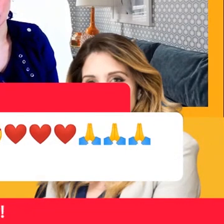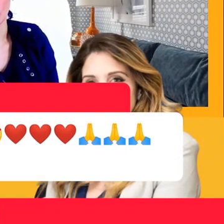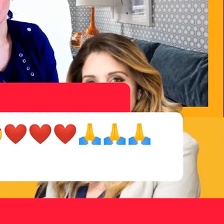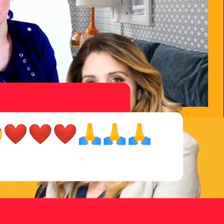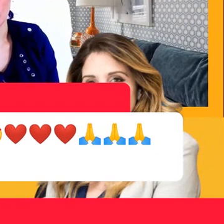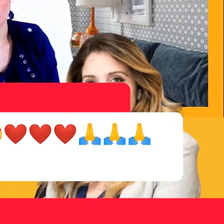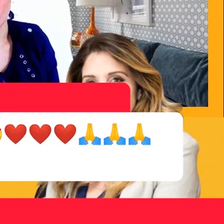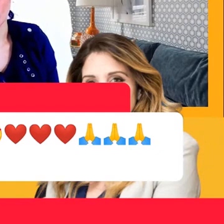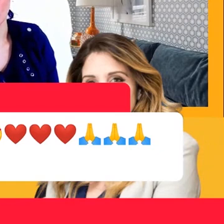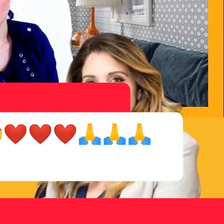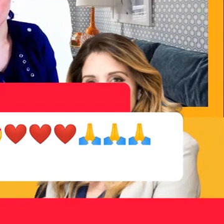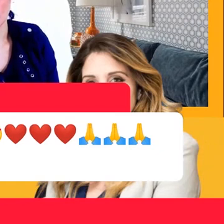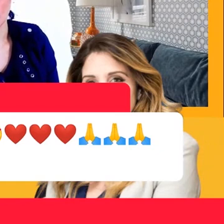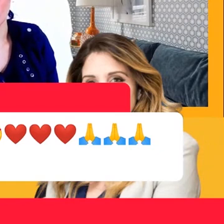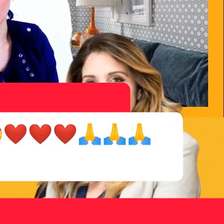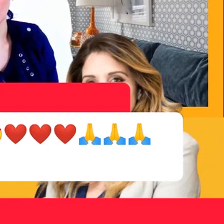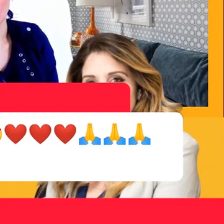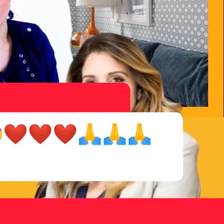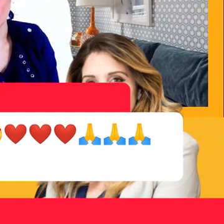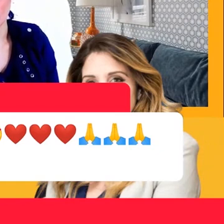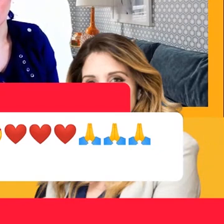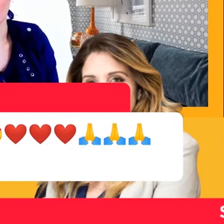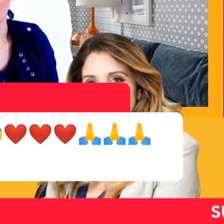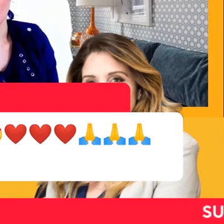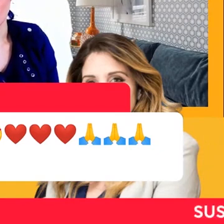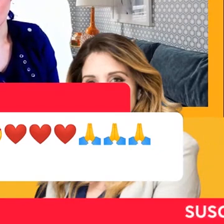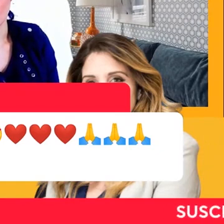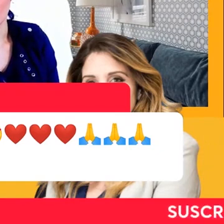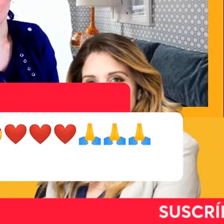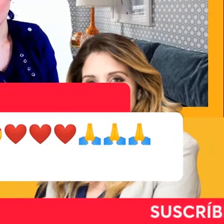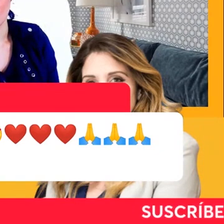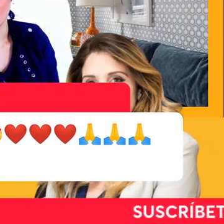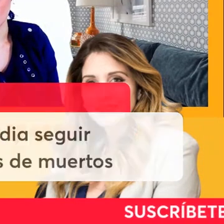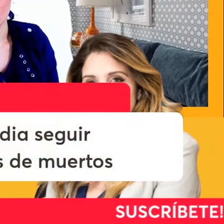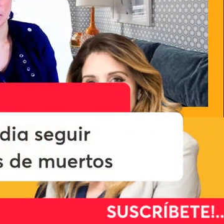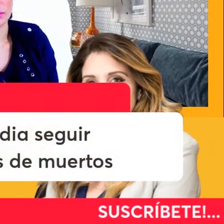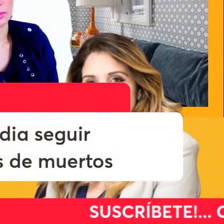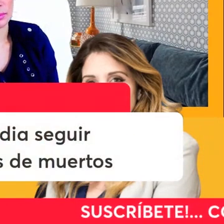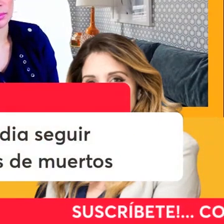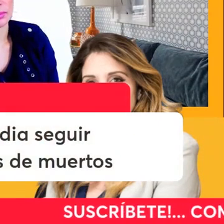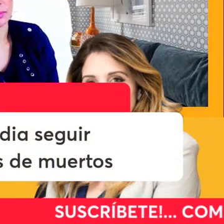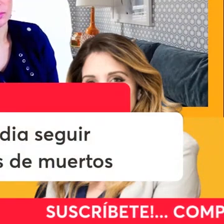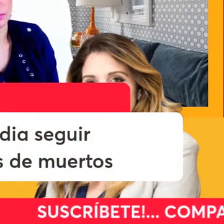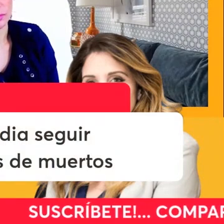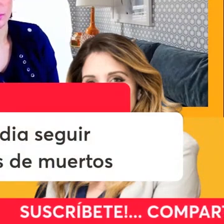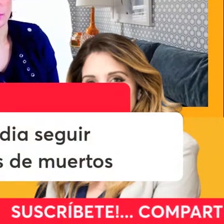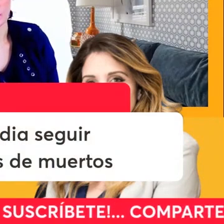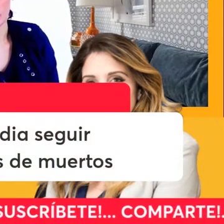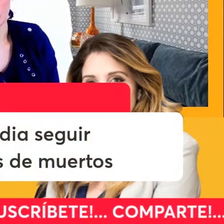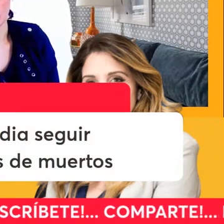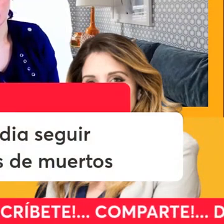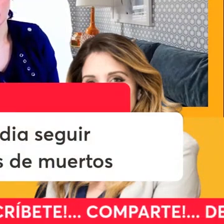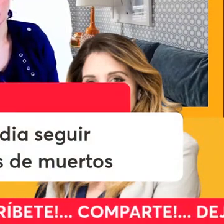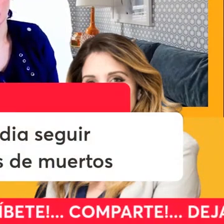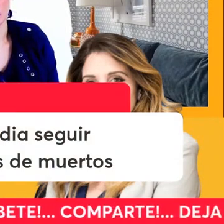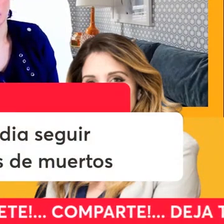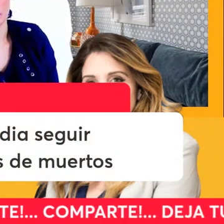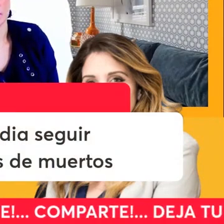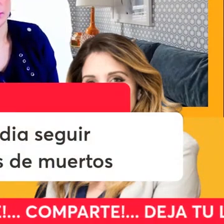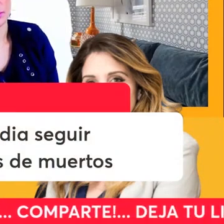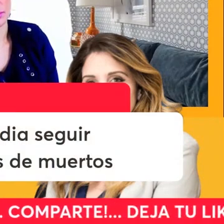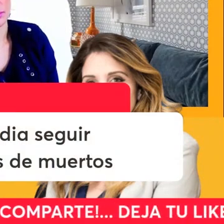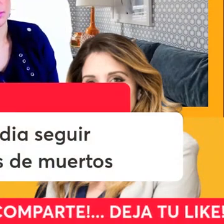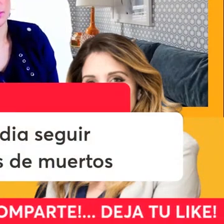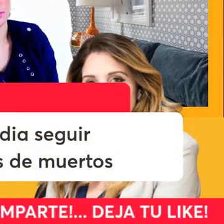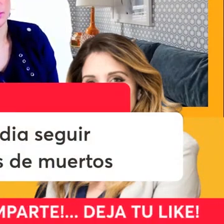y lo ha dicho Platanito Maduro la machi que dice que no que ellos no se van a rendir y ayer una mujer que puso Alex también en